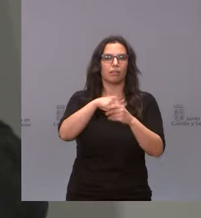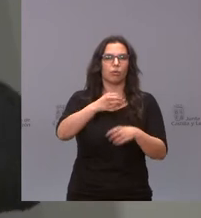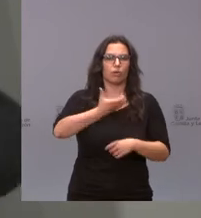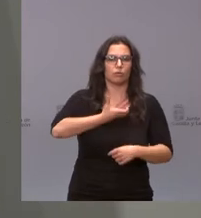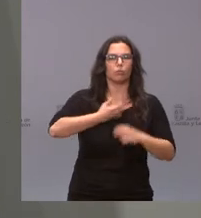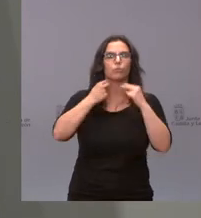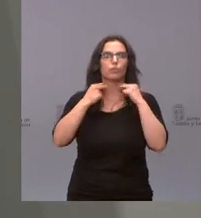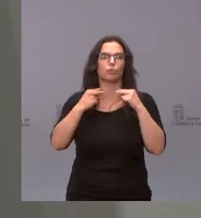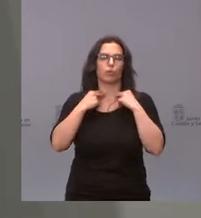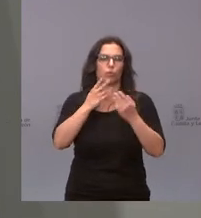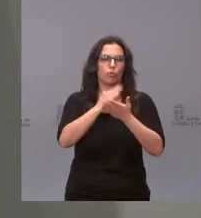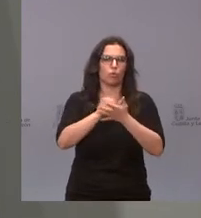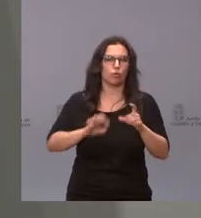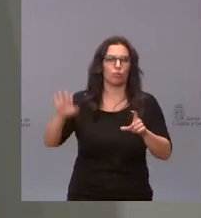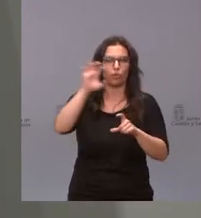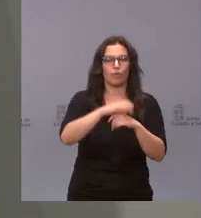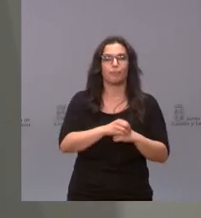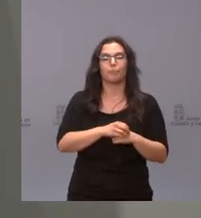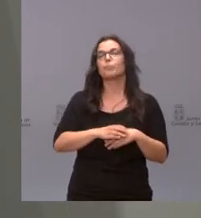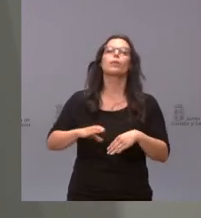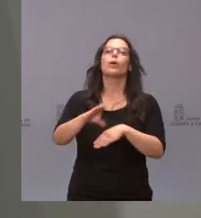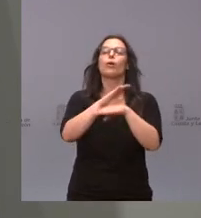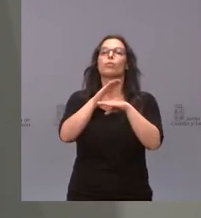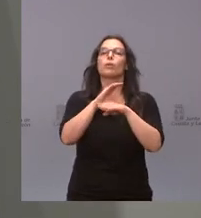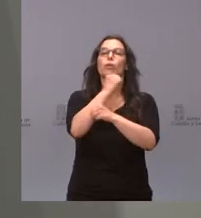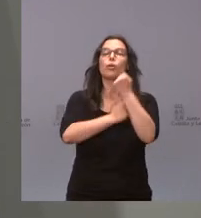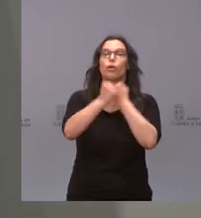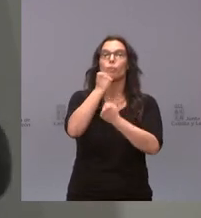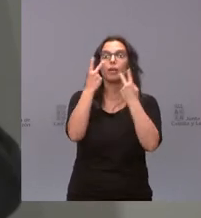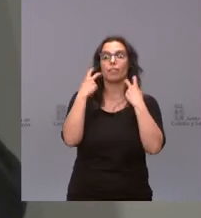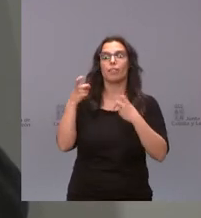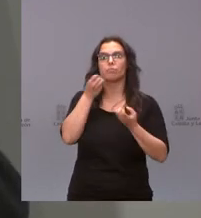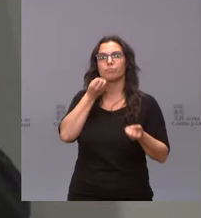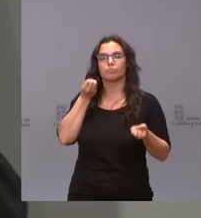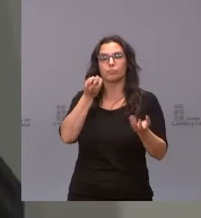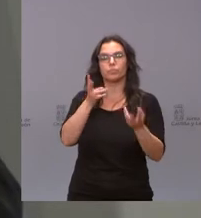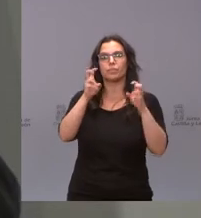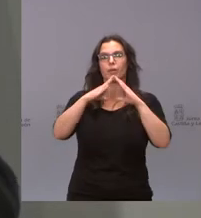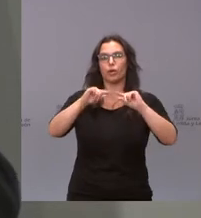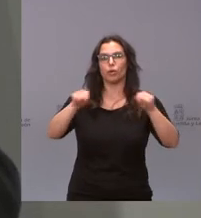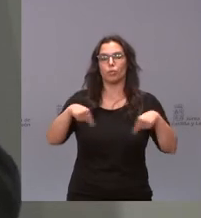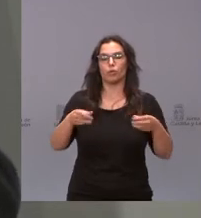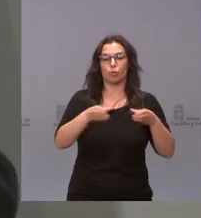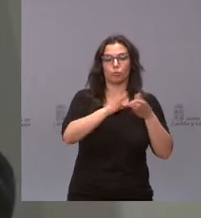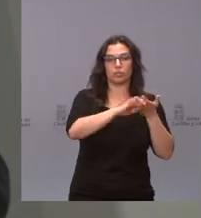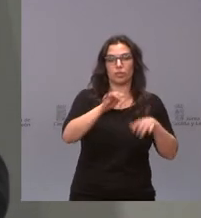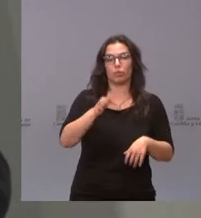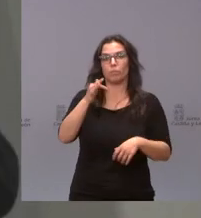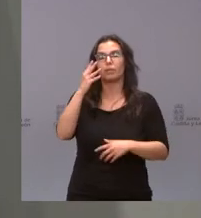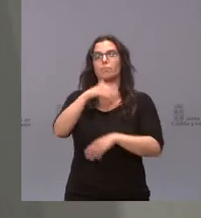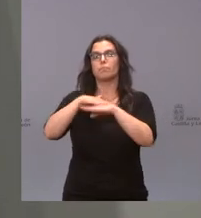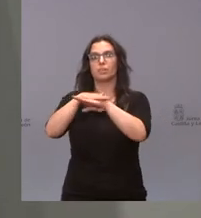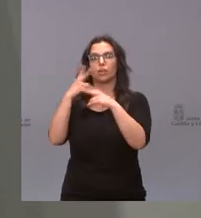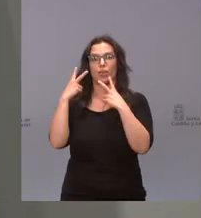de la comunidad. El consejero de Economía y Hacienda ha informado sobre el convenio entre la Junta de Castilla y León y el Ministerio de